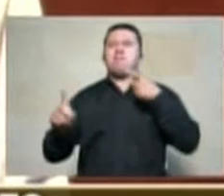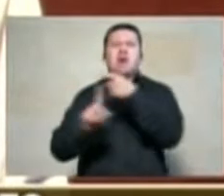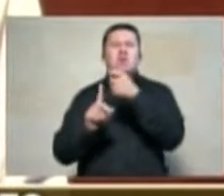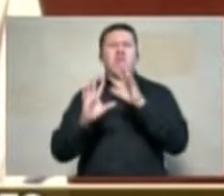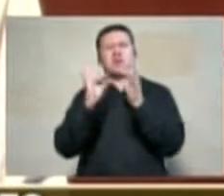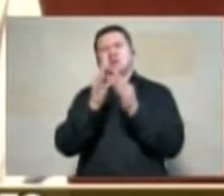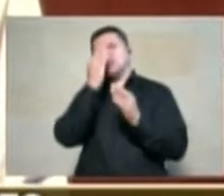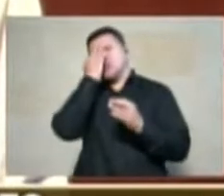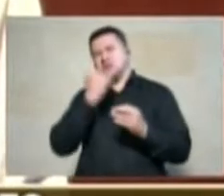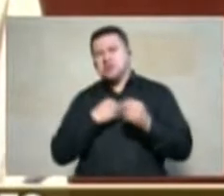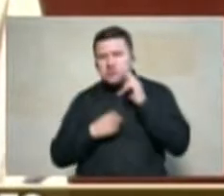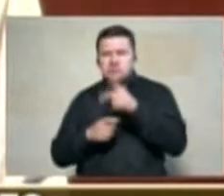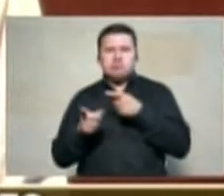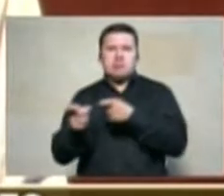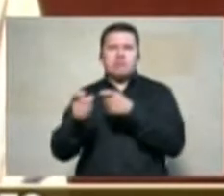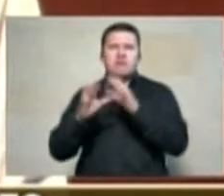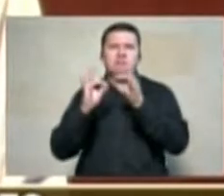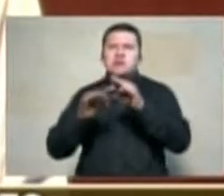por Dios